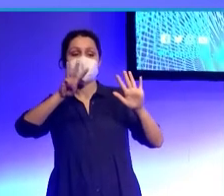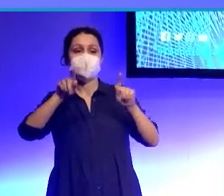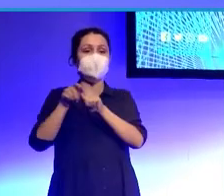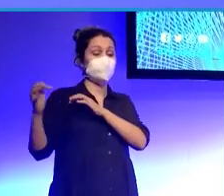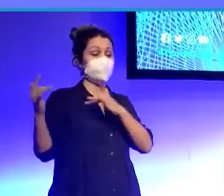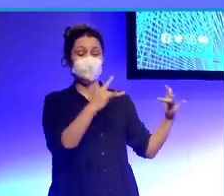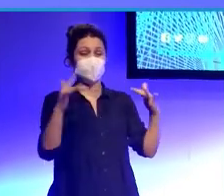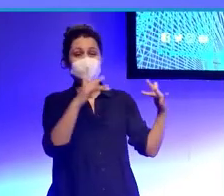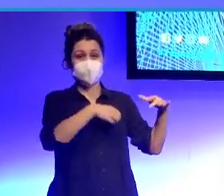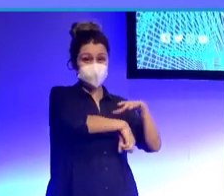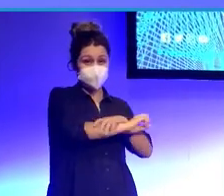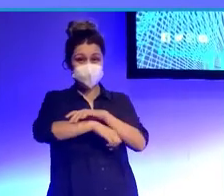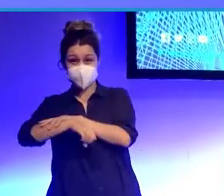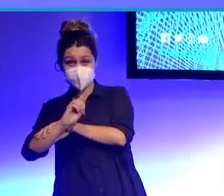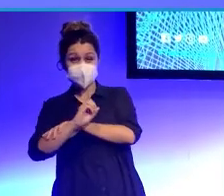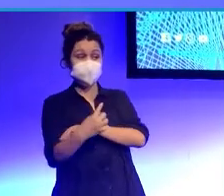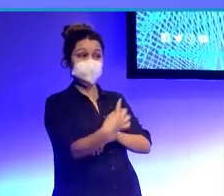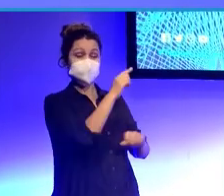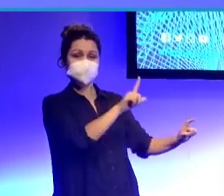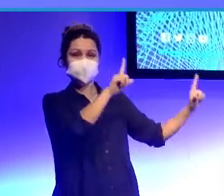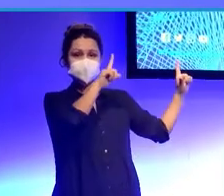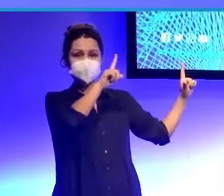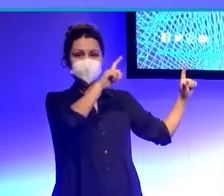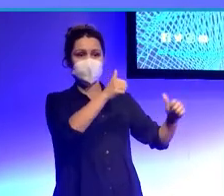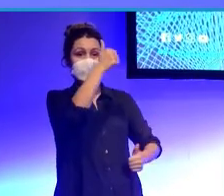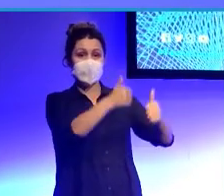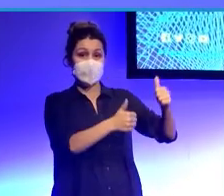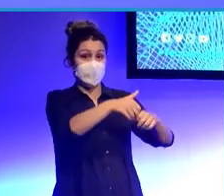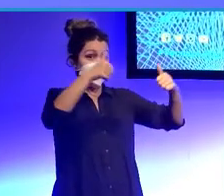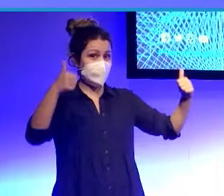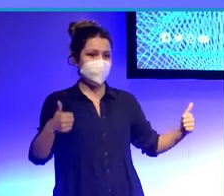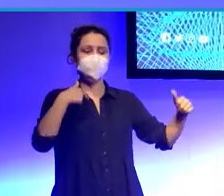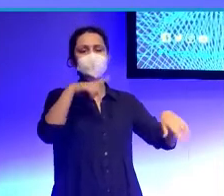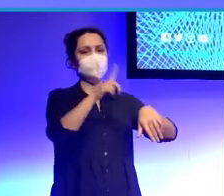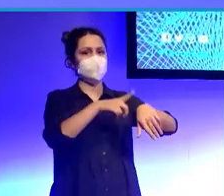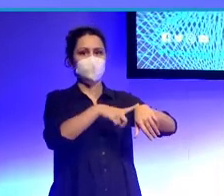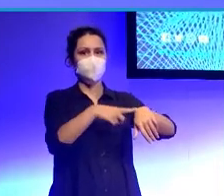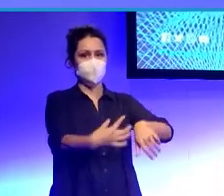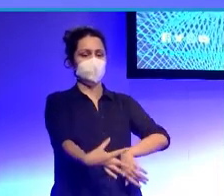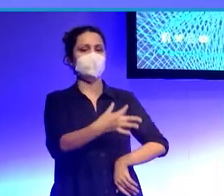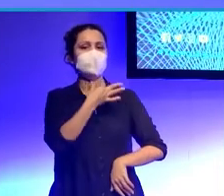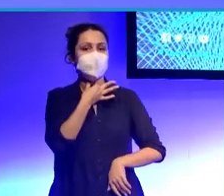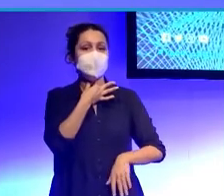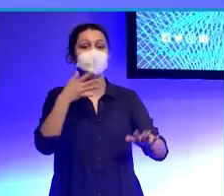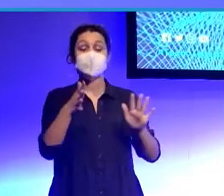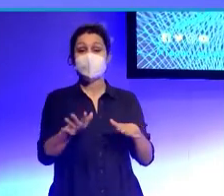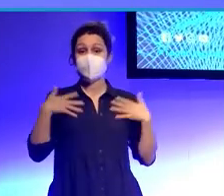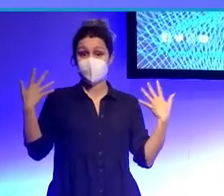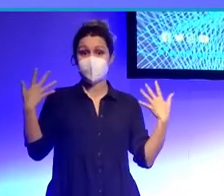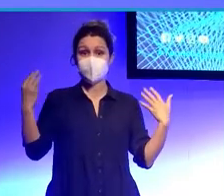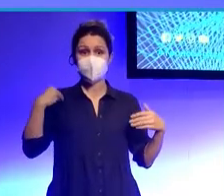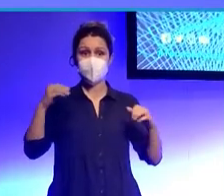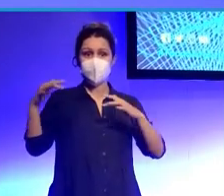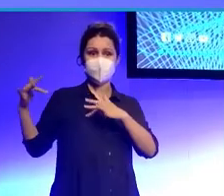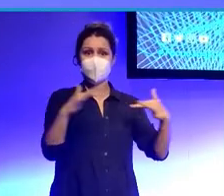victoria. El marcador registra un empate, pero el tiempo no acompaña. Una tormenta secha y de repente el campo se